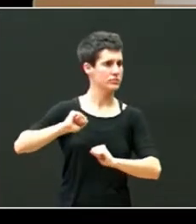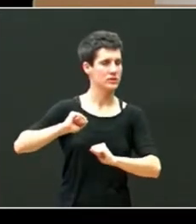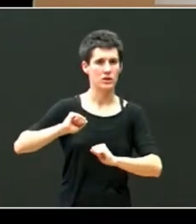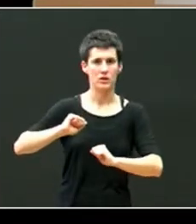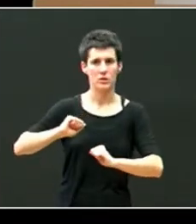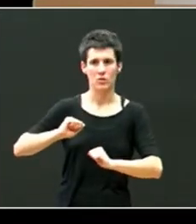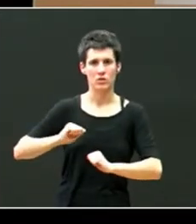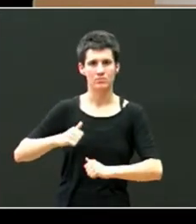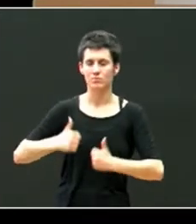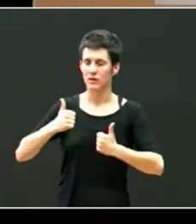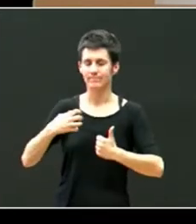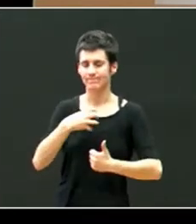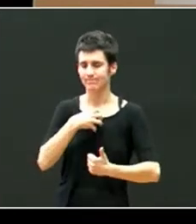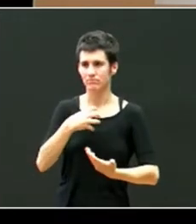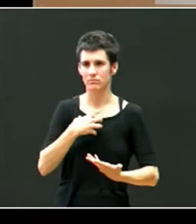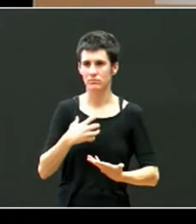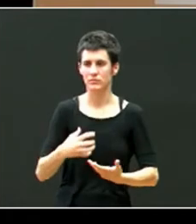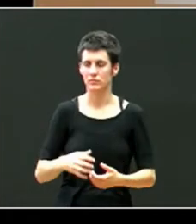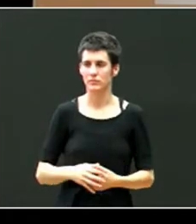aguantamos